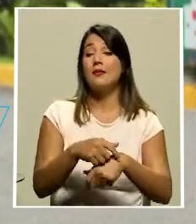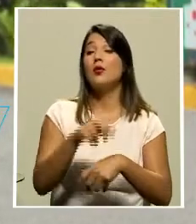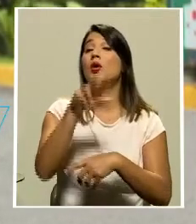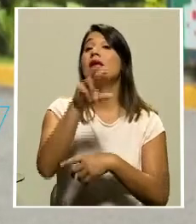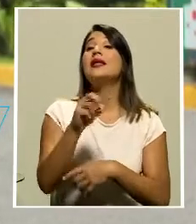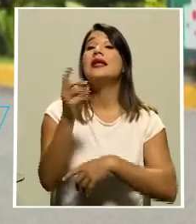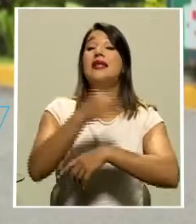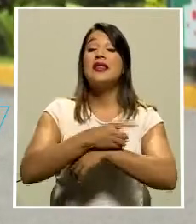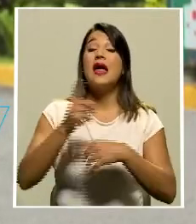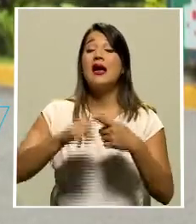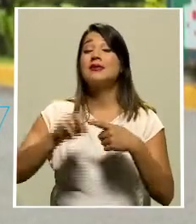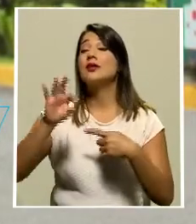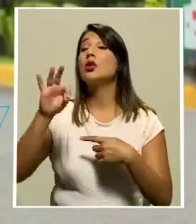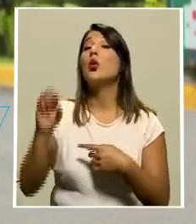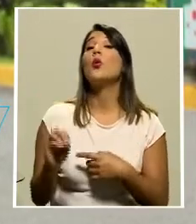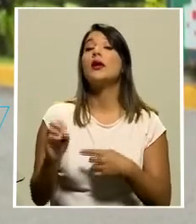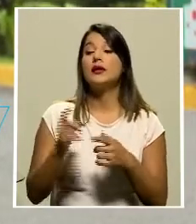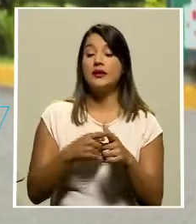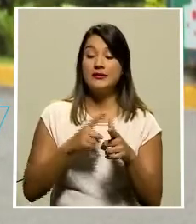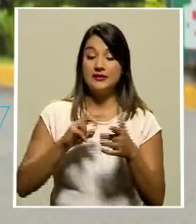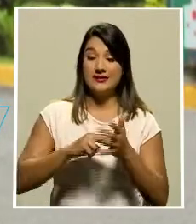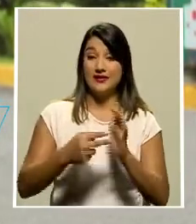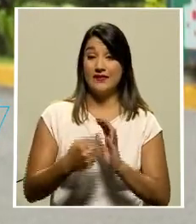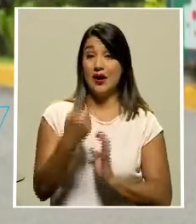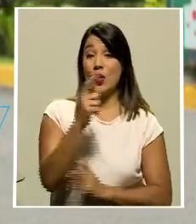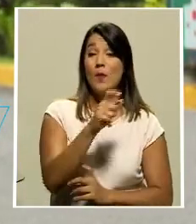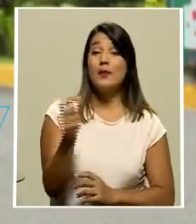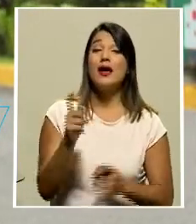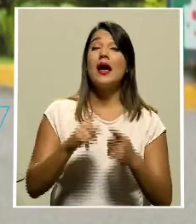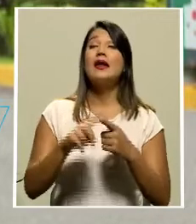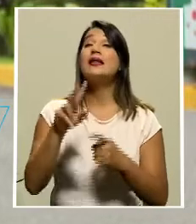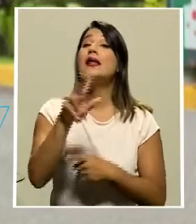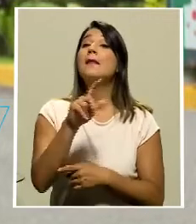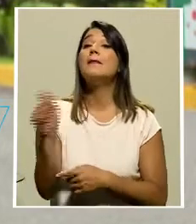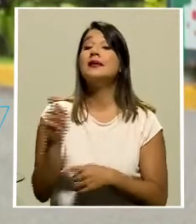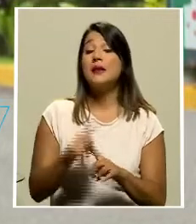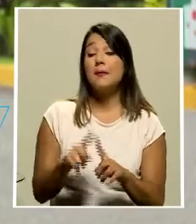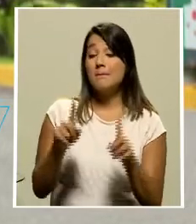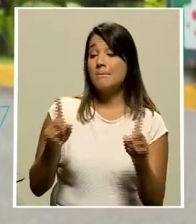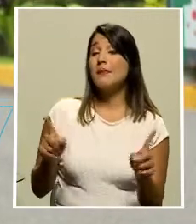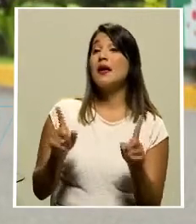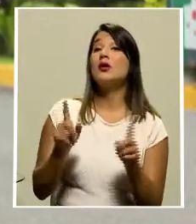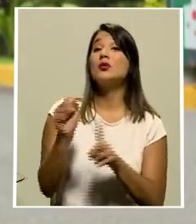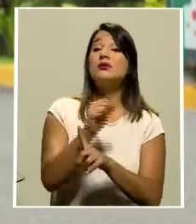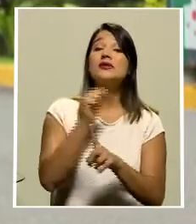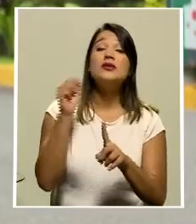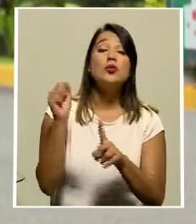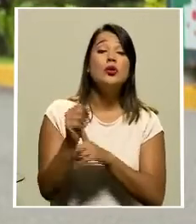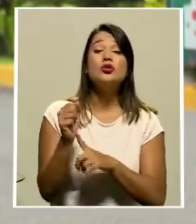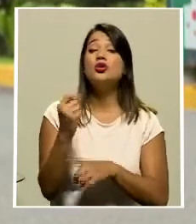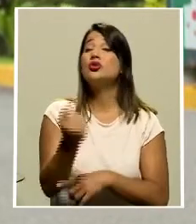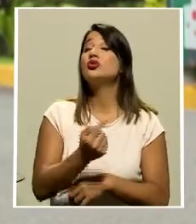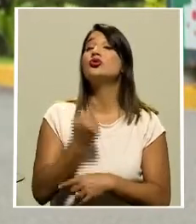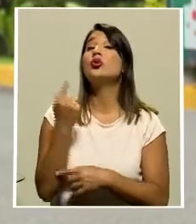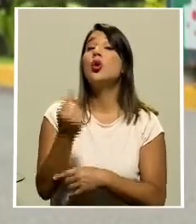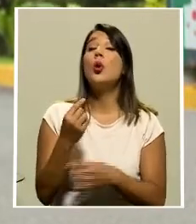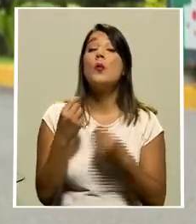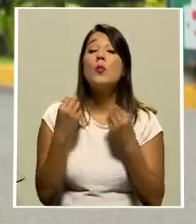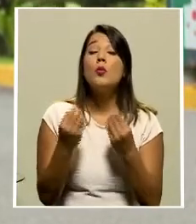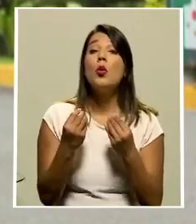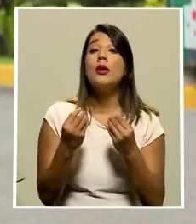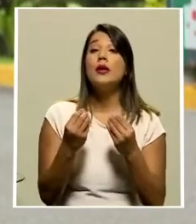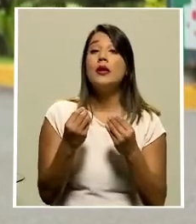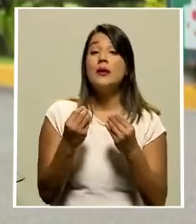a 90, es decir, de un mes a tres meses. Pero esto se da en situaciones meramente muy calificadas, particulares,